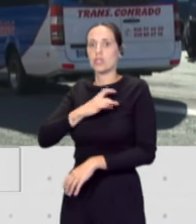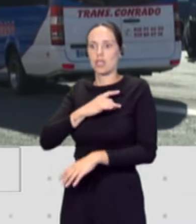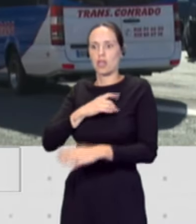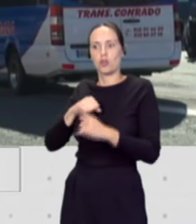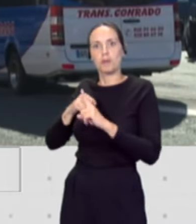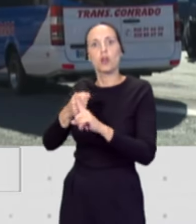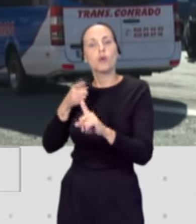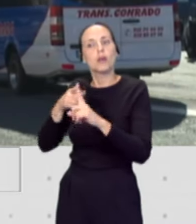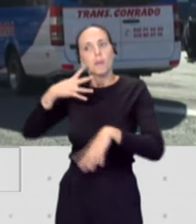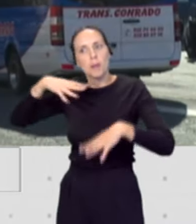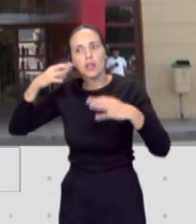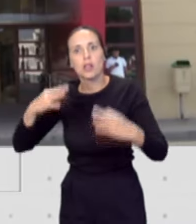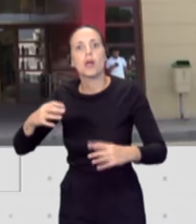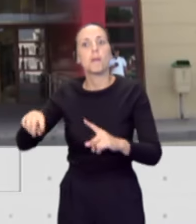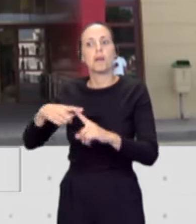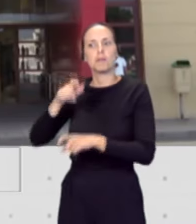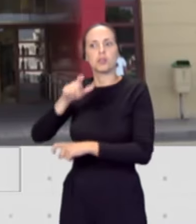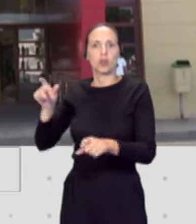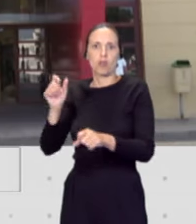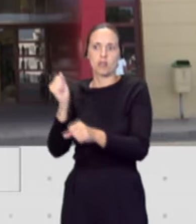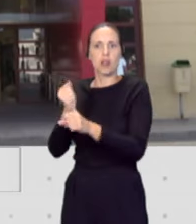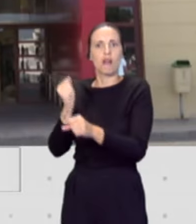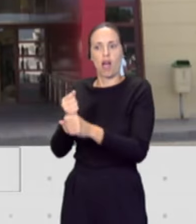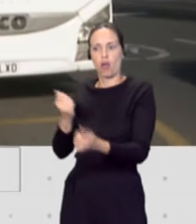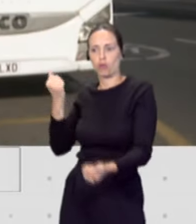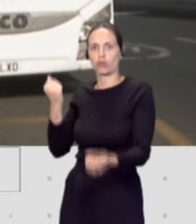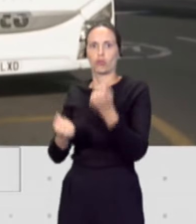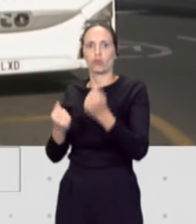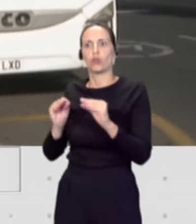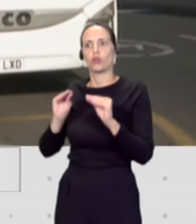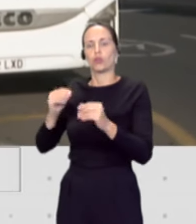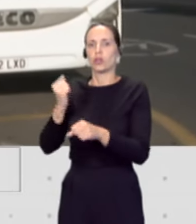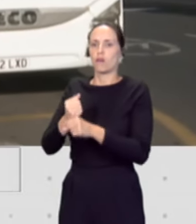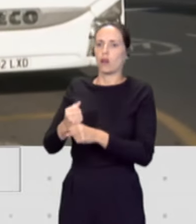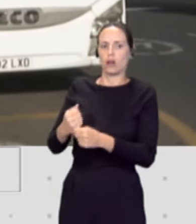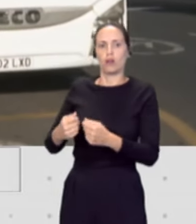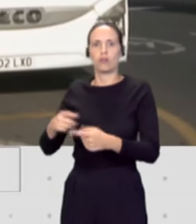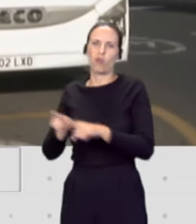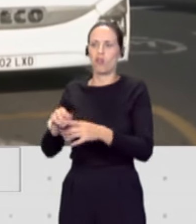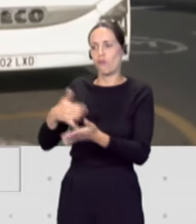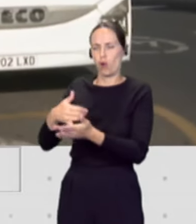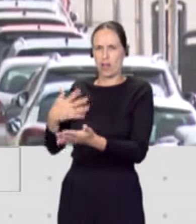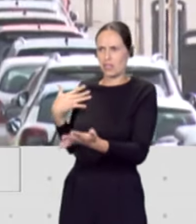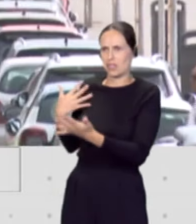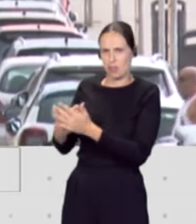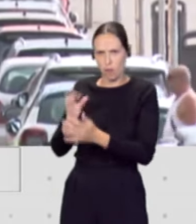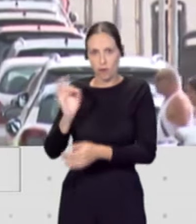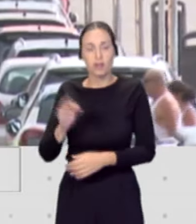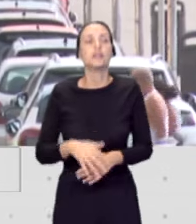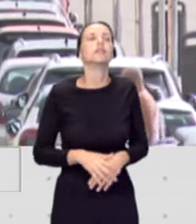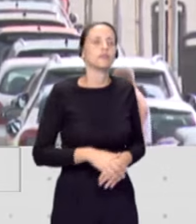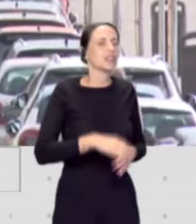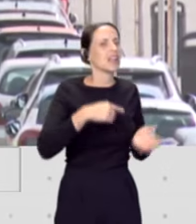y la penosidad de los conductores viene desde hace tiempo. Desde luego, es una de las reclamaciones históricas del sector